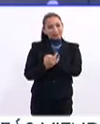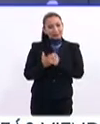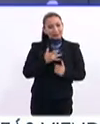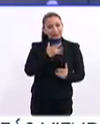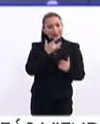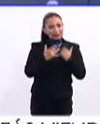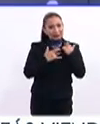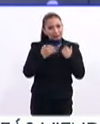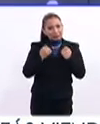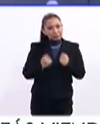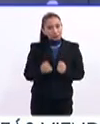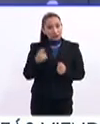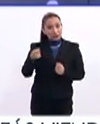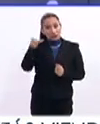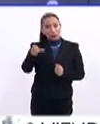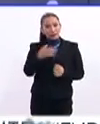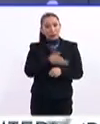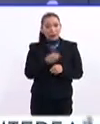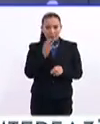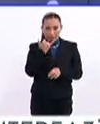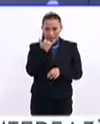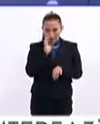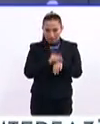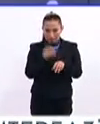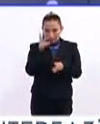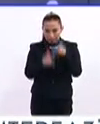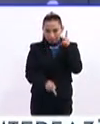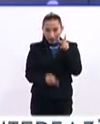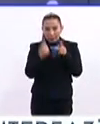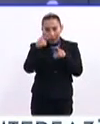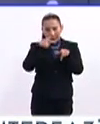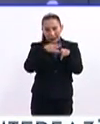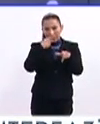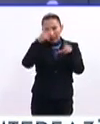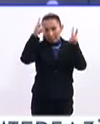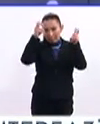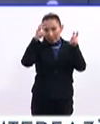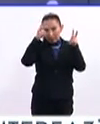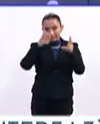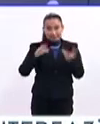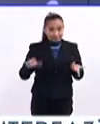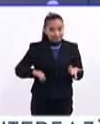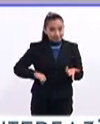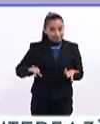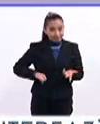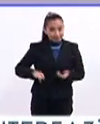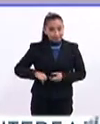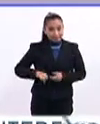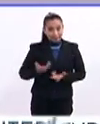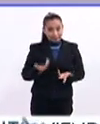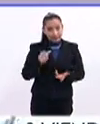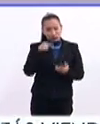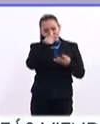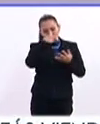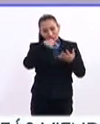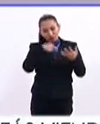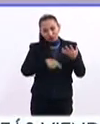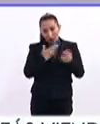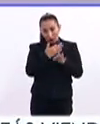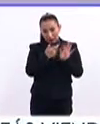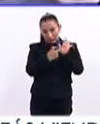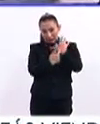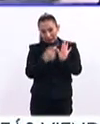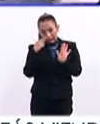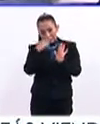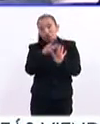sentirse seguro consigo mismo y eso se lo da la familia. Permítanos hacer una breve pausa, Trisa, para seguir hablando de este interesante tema, estos puntos que nos has dado ahora,